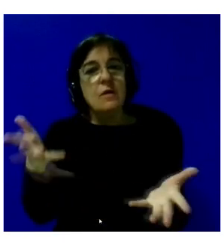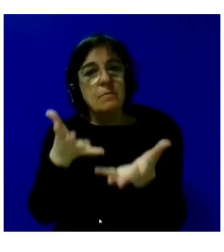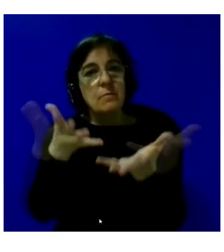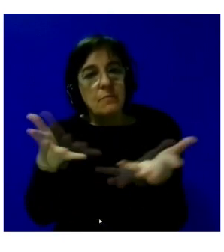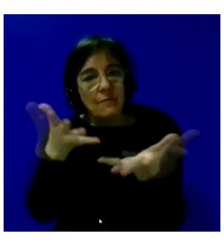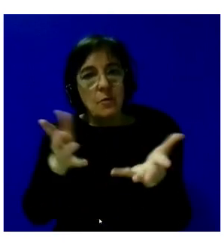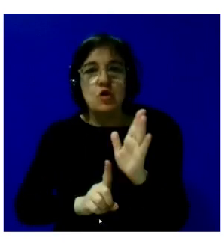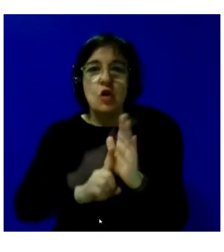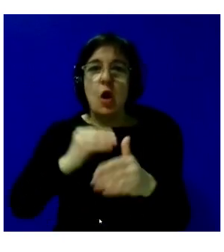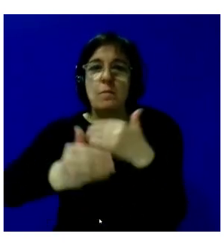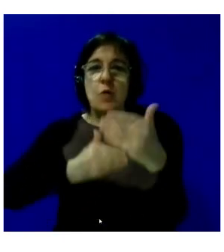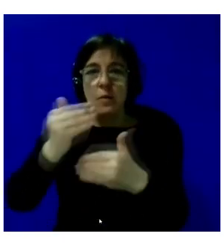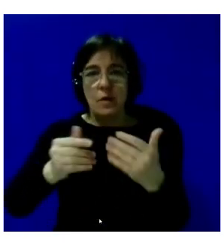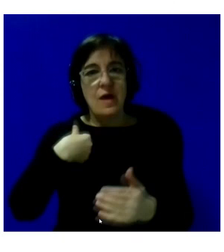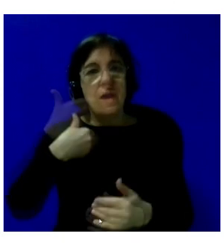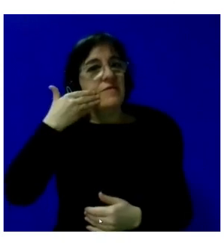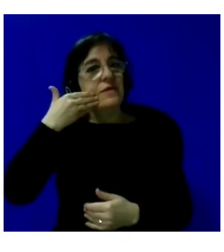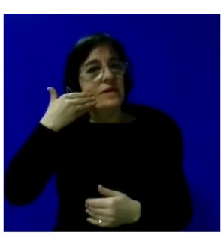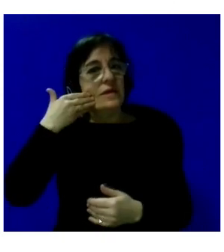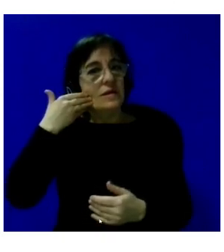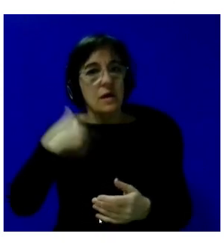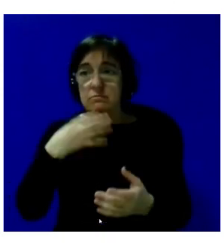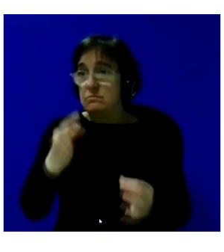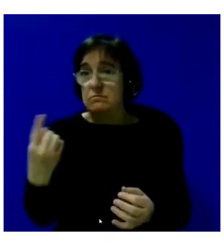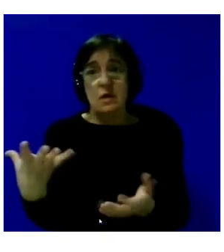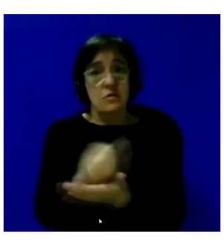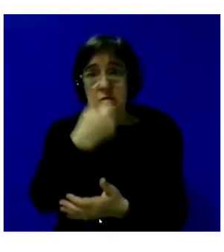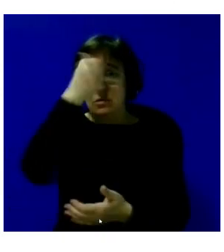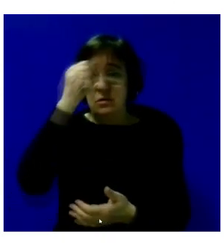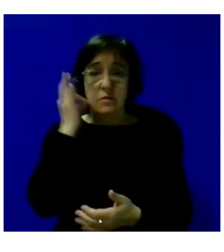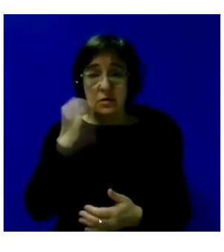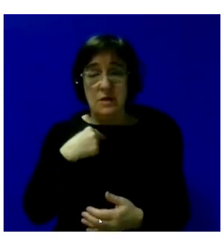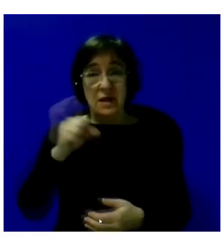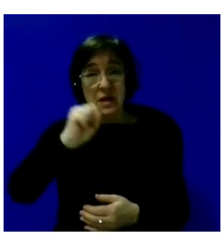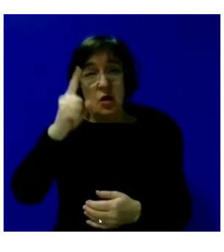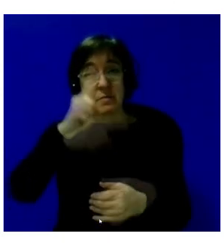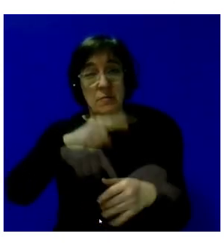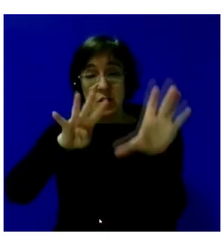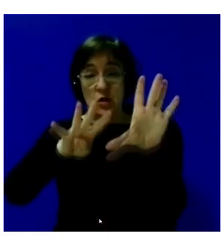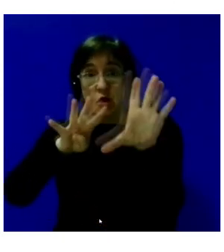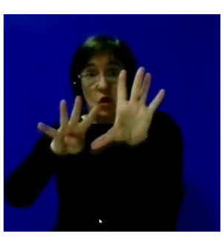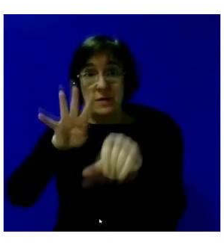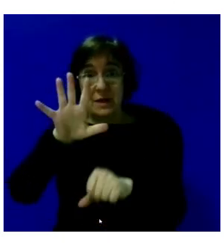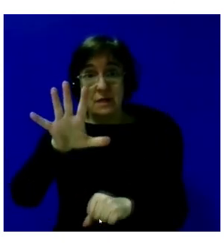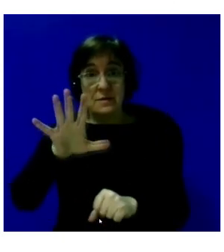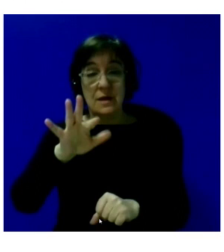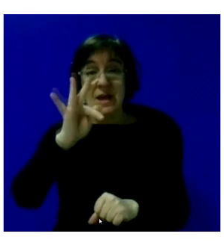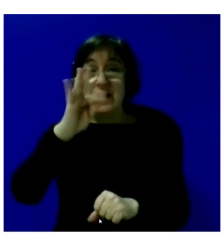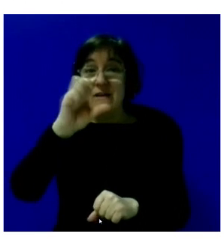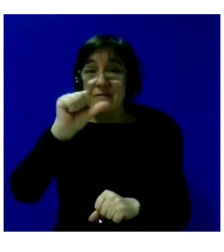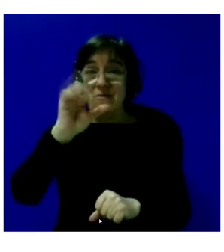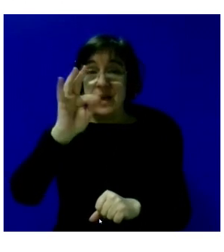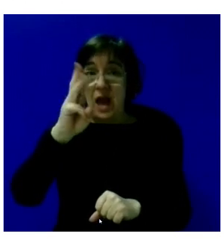promoción de esa dignidad que es inherente a todas y todos. Desde el año 1995, FEAPS Plena